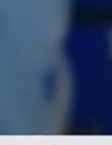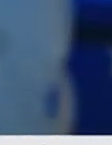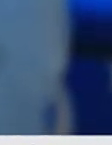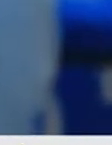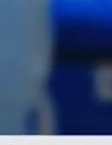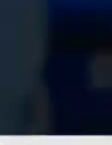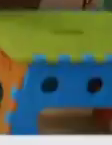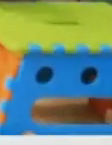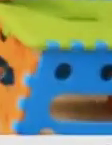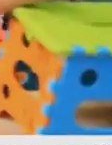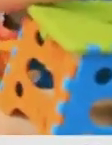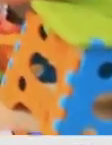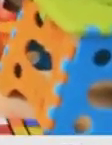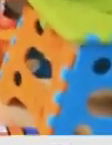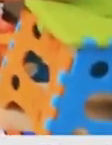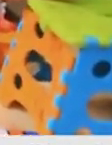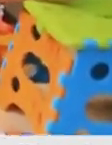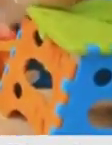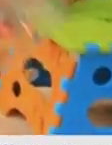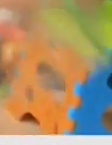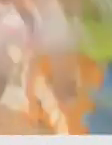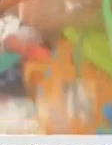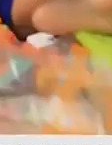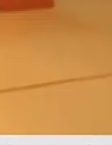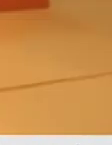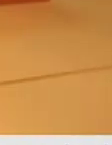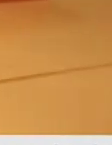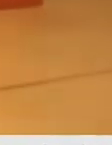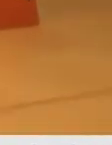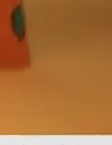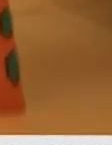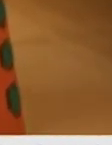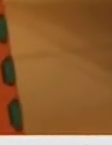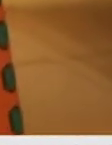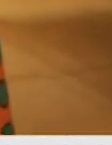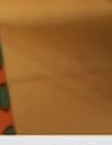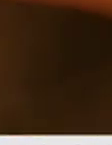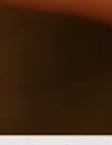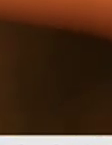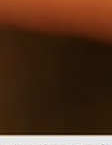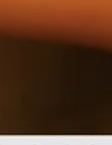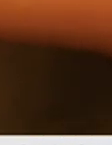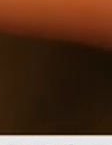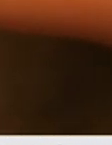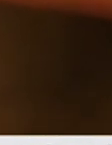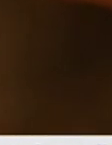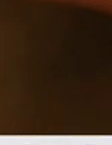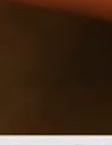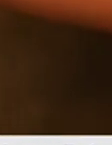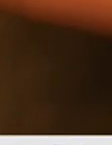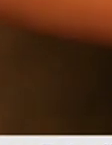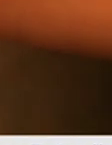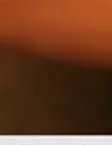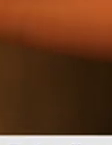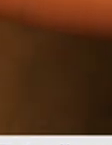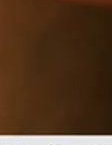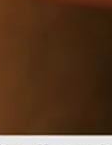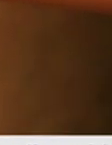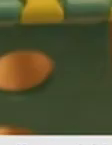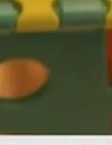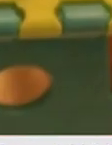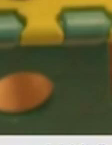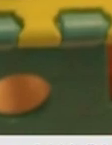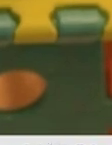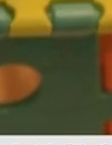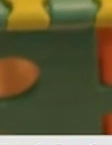porque prefiero jugar sé que ahora debe gustarme porque el agua y el jabón son los que